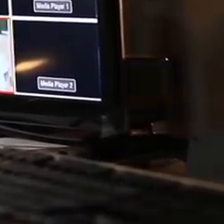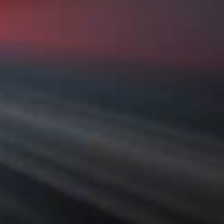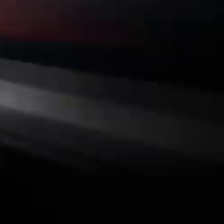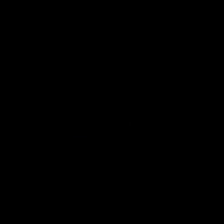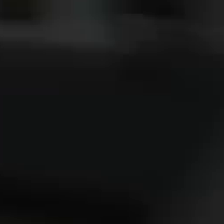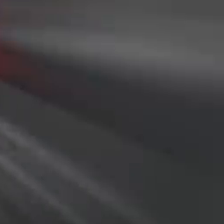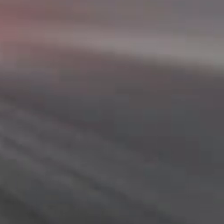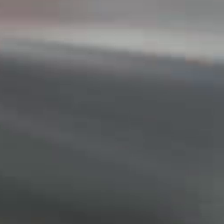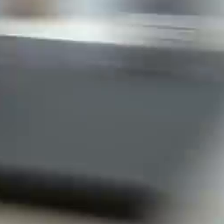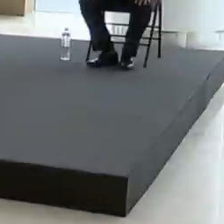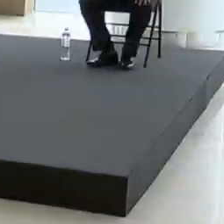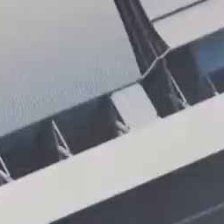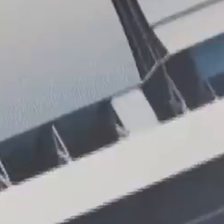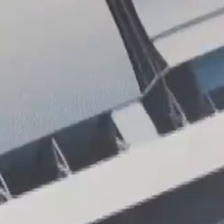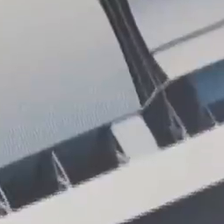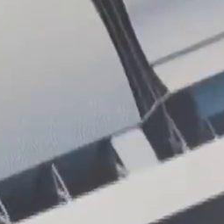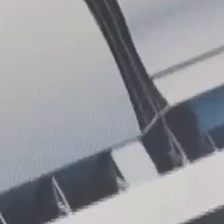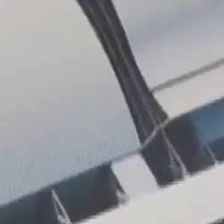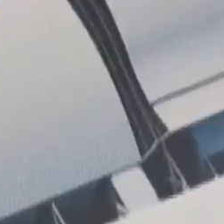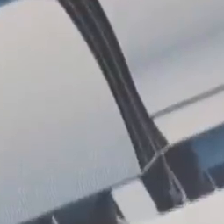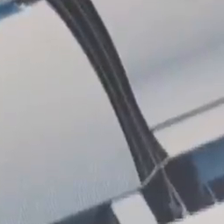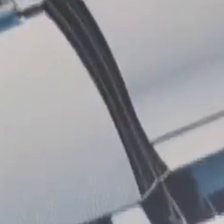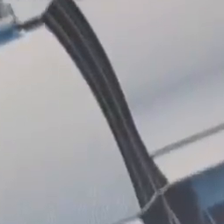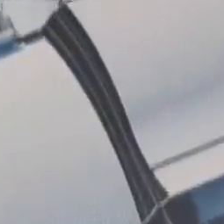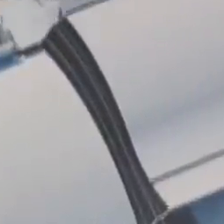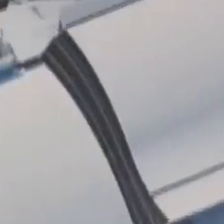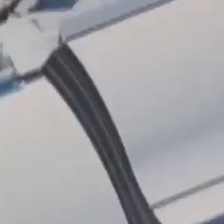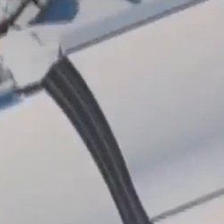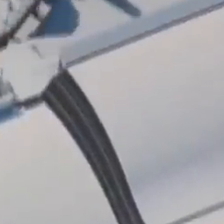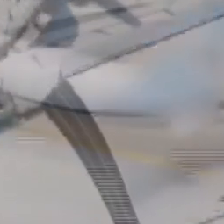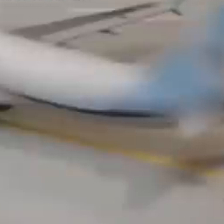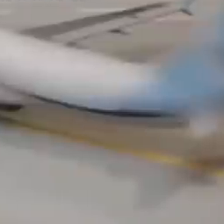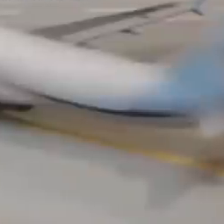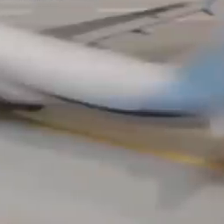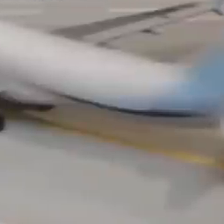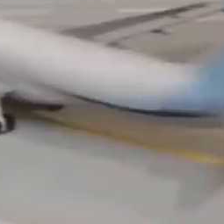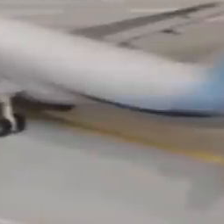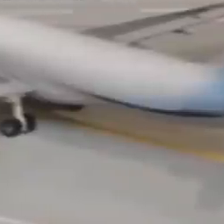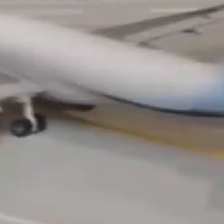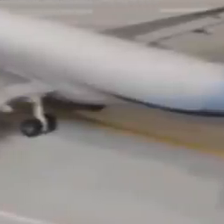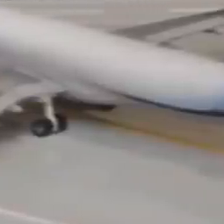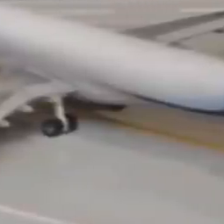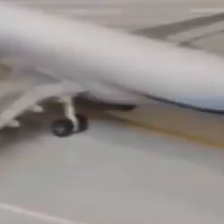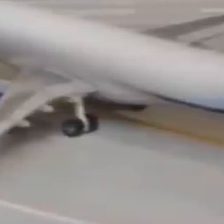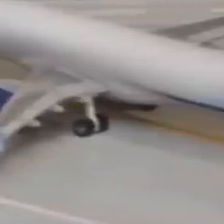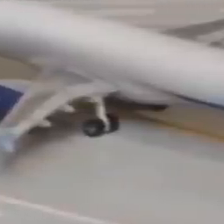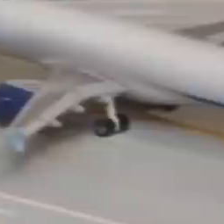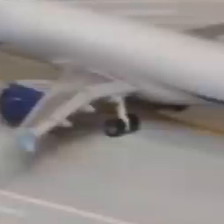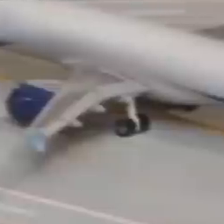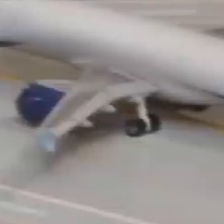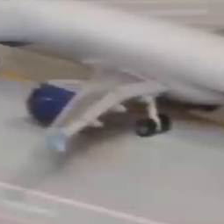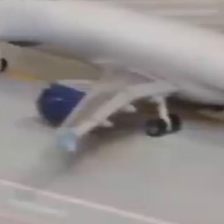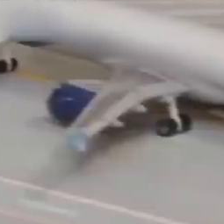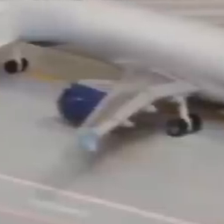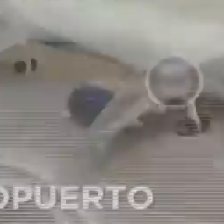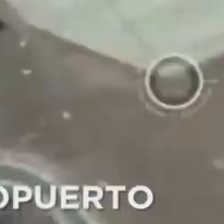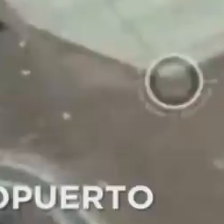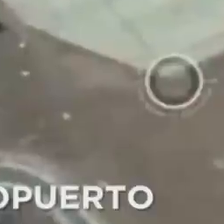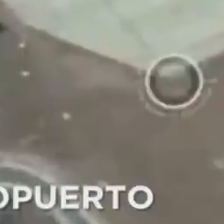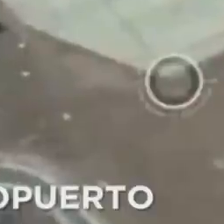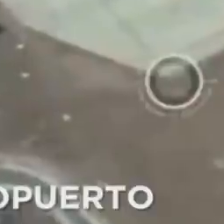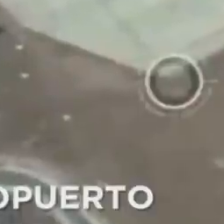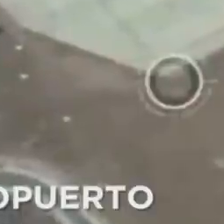Música Proyecto de ampliación del Aeropuerto Internacional Ángel Albino Corso y obras complementarias.